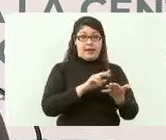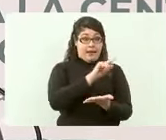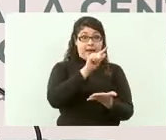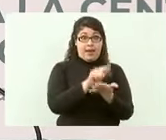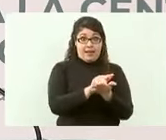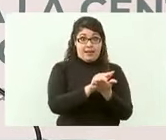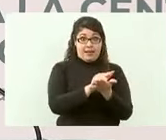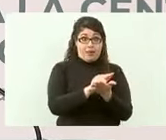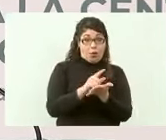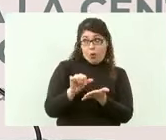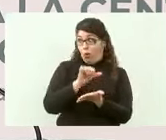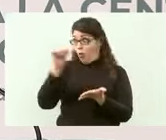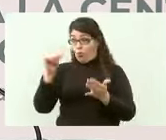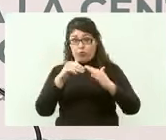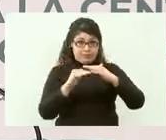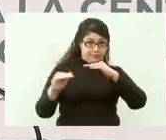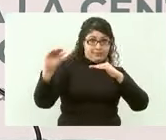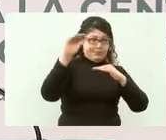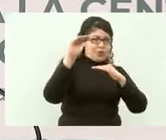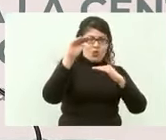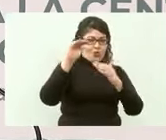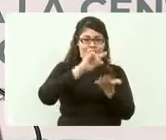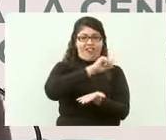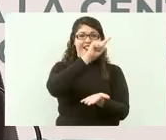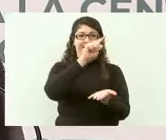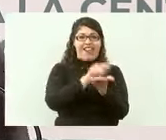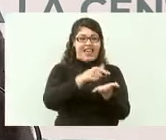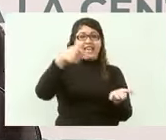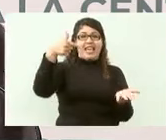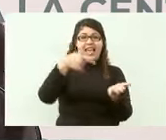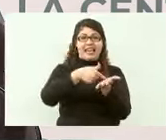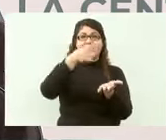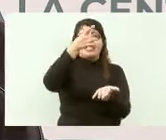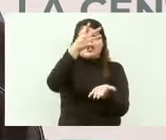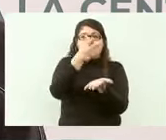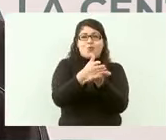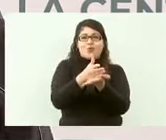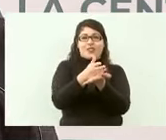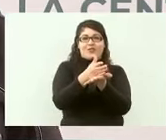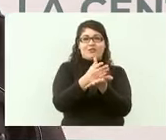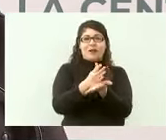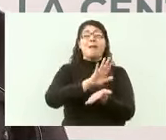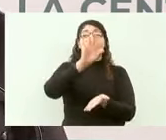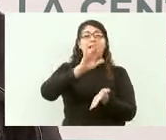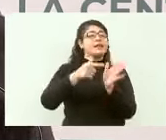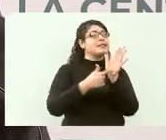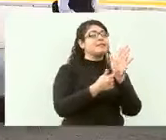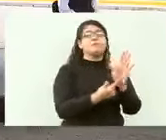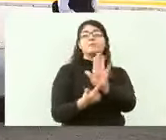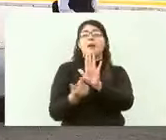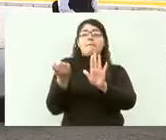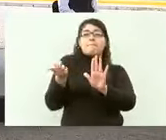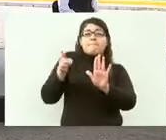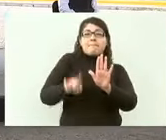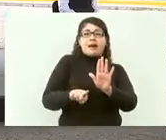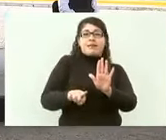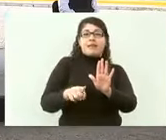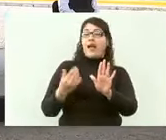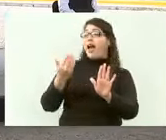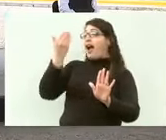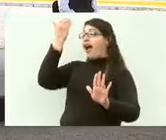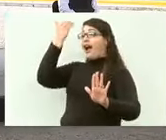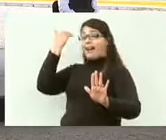porque ahora sí hay un auténtico Estado de Derecho no como antes que lo que había era un Estado de